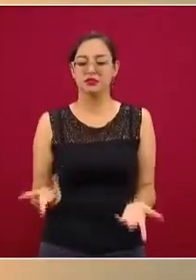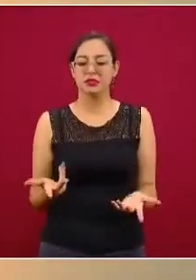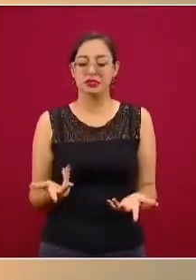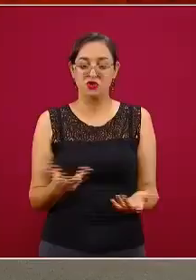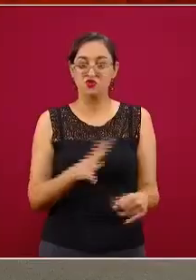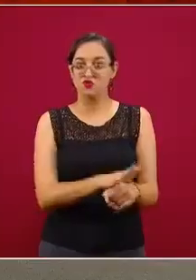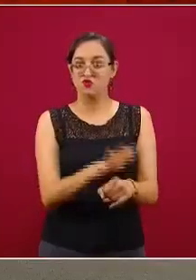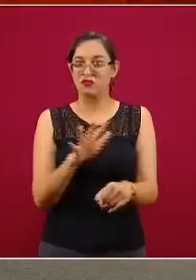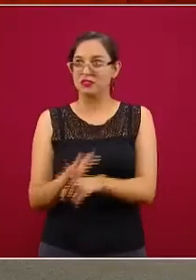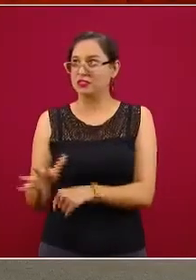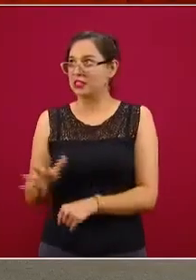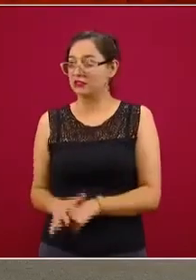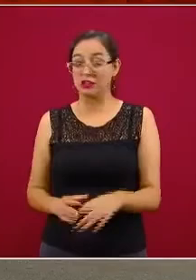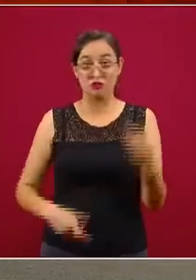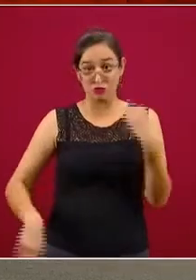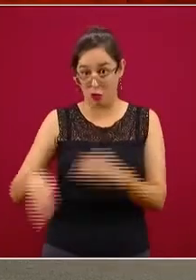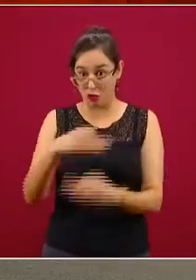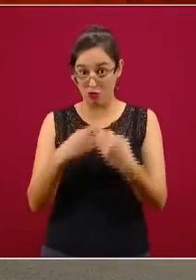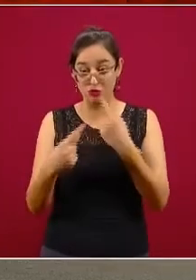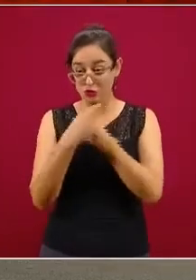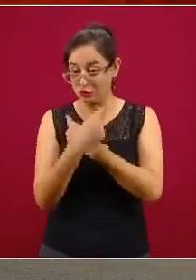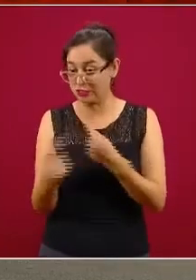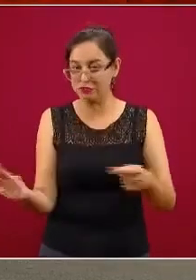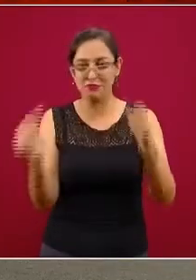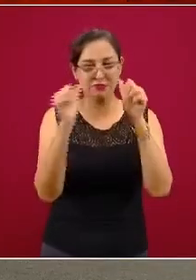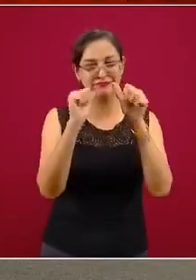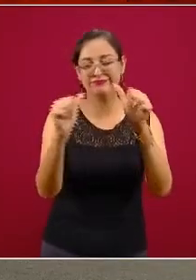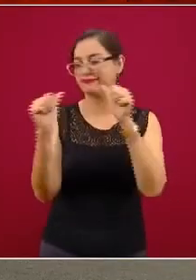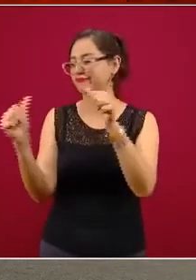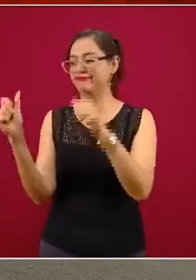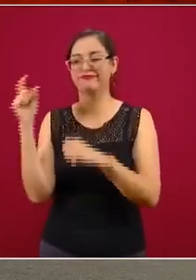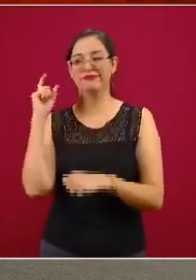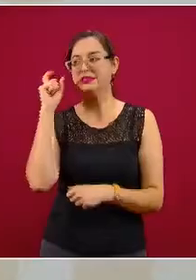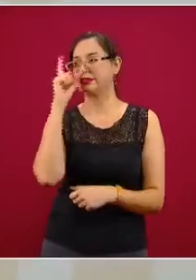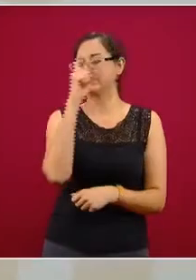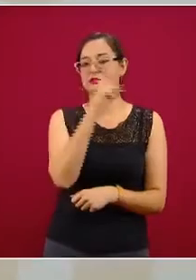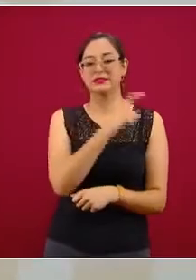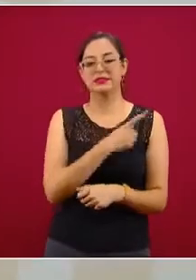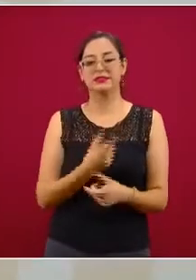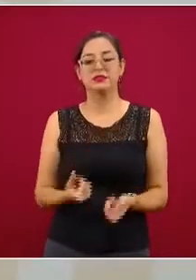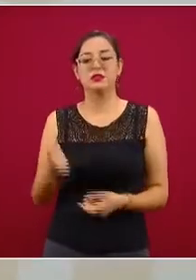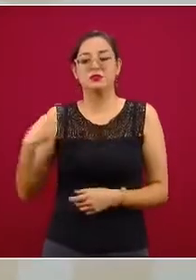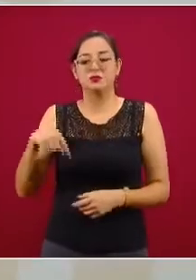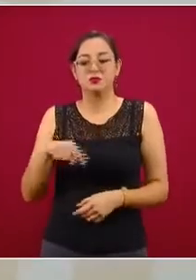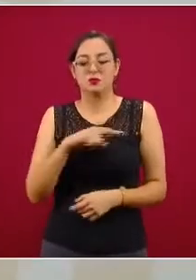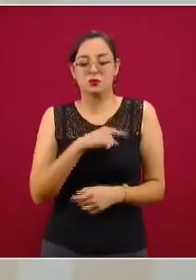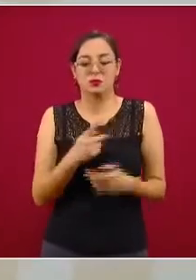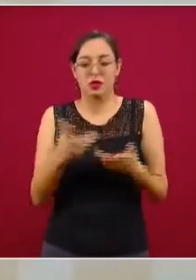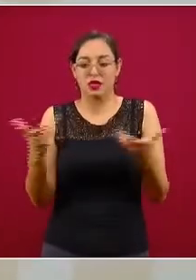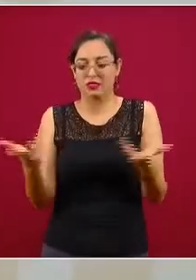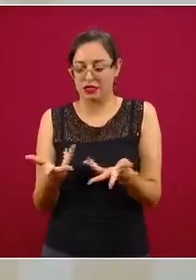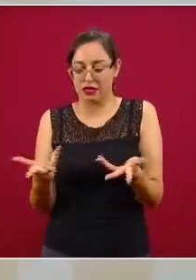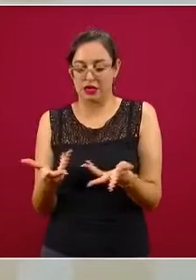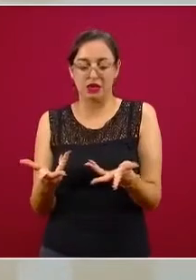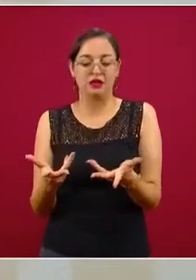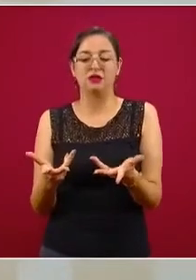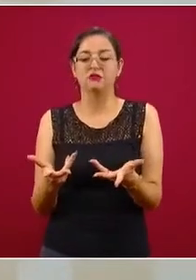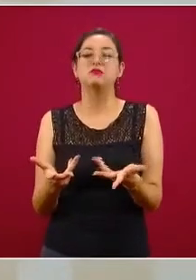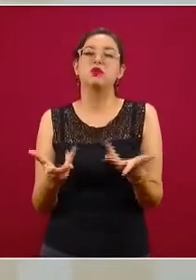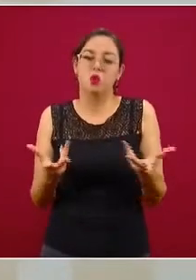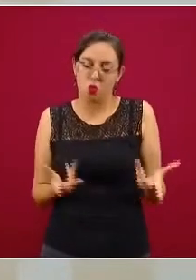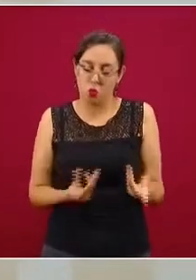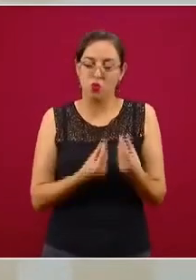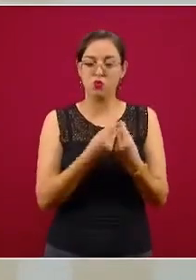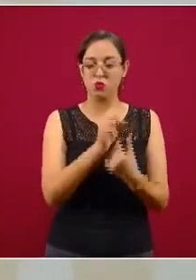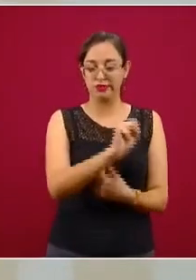para dar esta respuesta. Entonces, lo que hemos hecho, por supuesto, todo en coordinación con la Secretaría de Salud